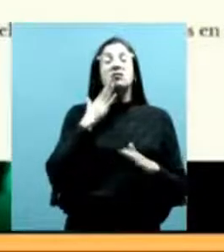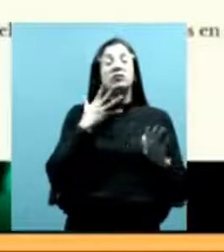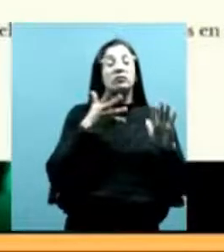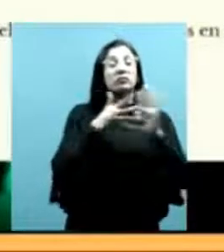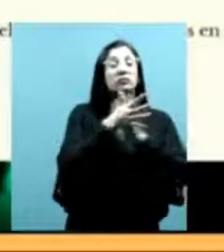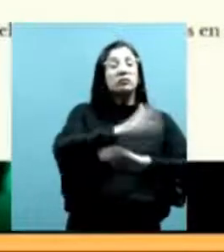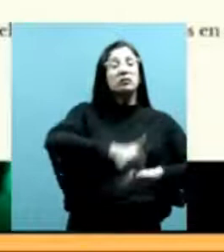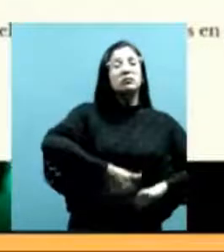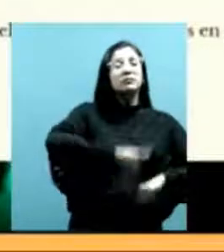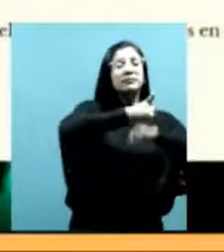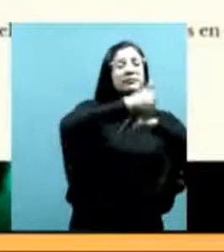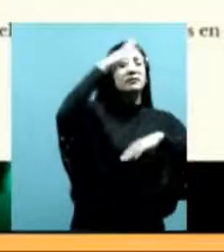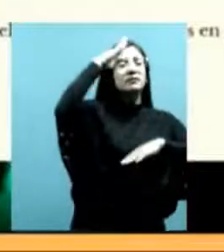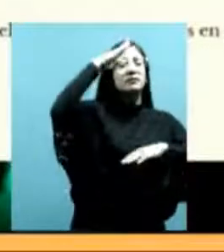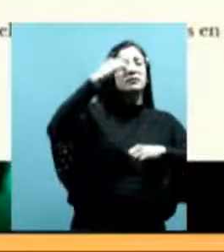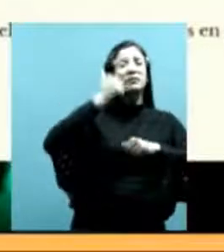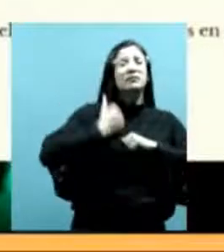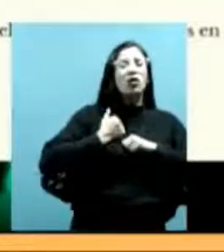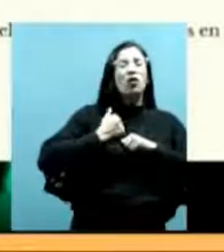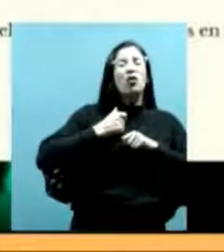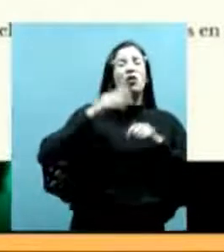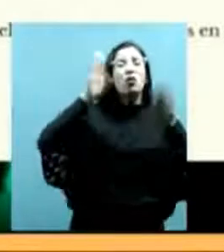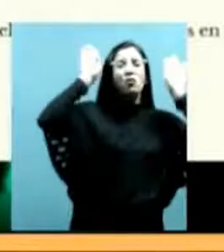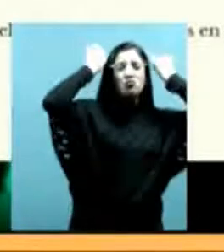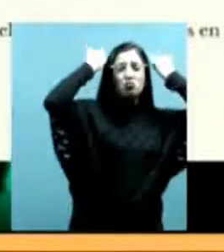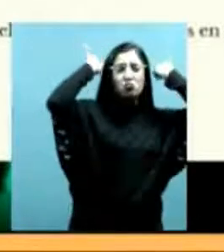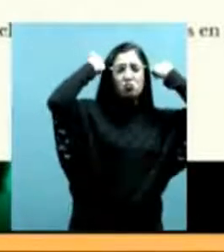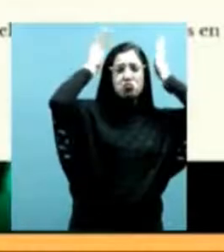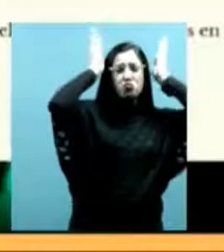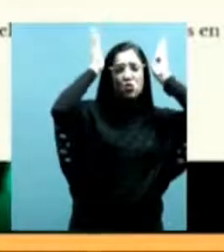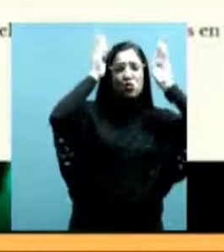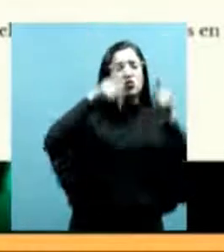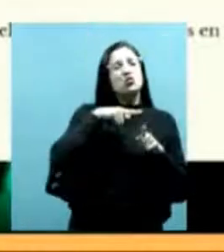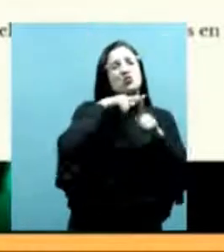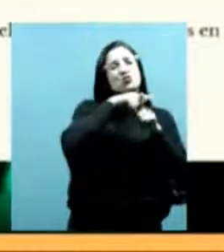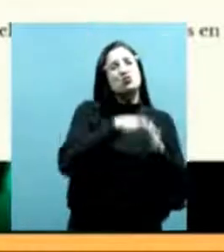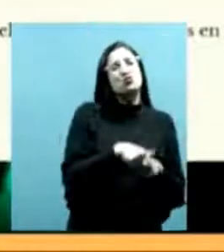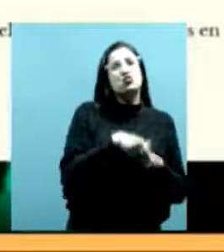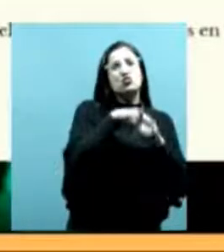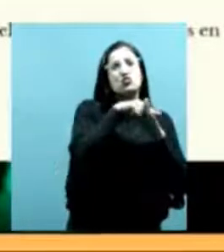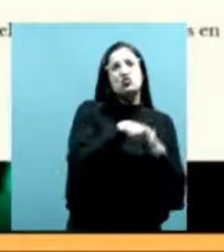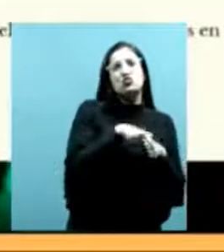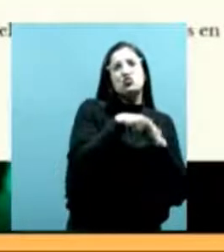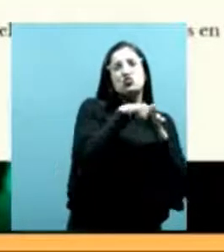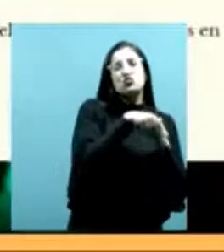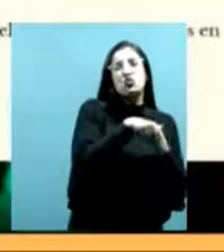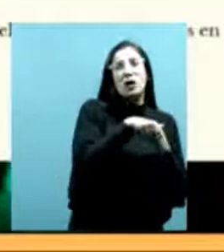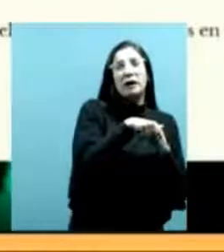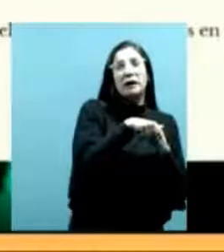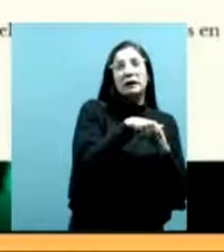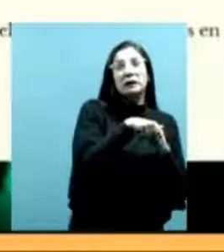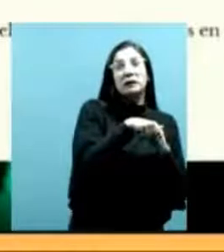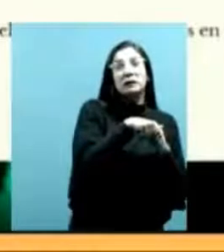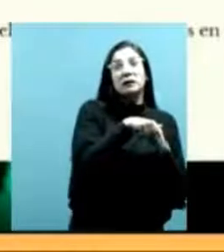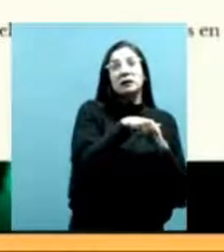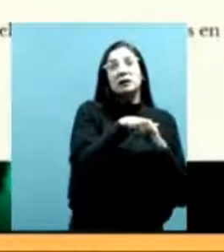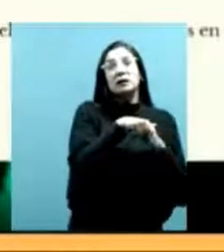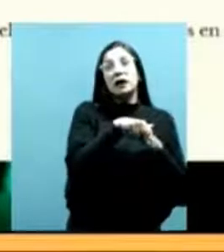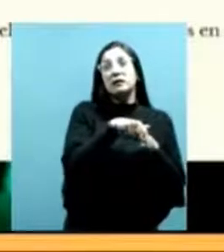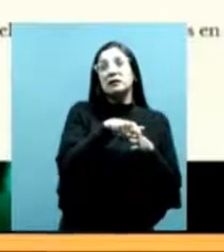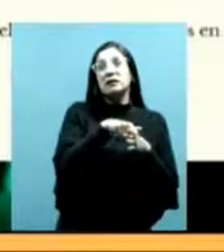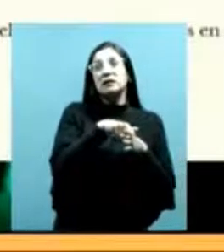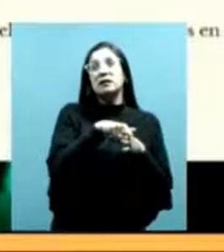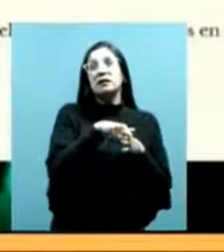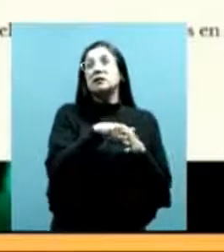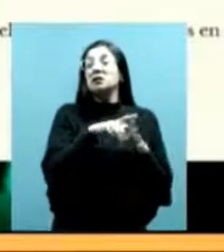juntaba a todos con burros en Anca así que dice que juntó a la gente con los burros y después que lo juntó dice juntó